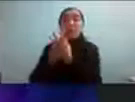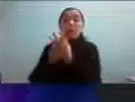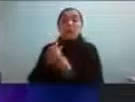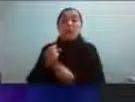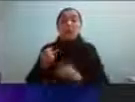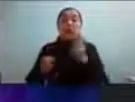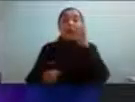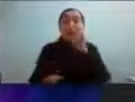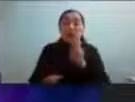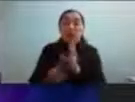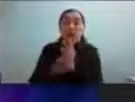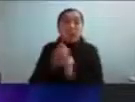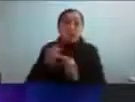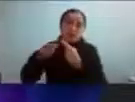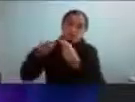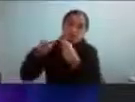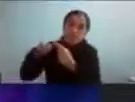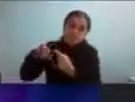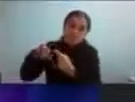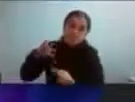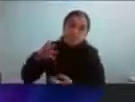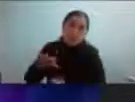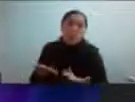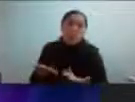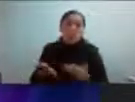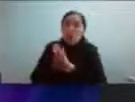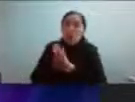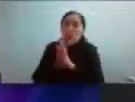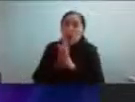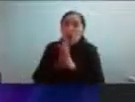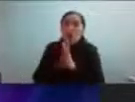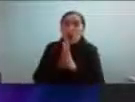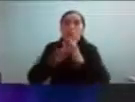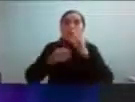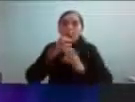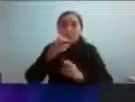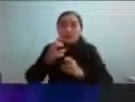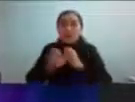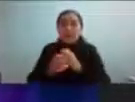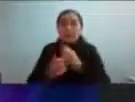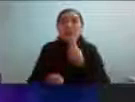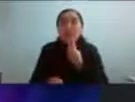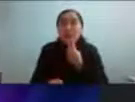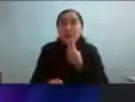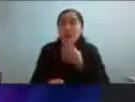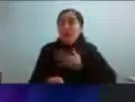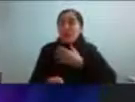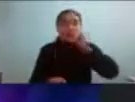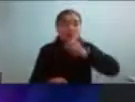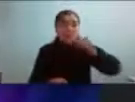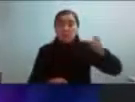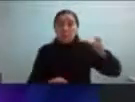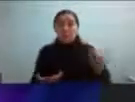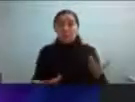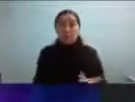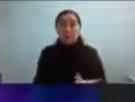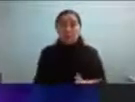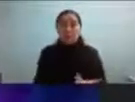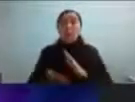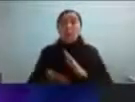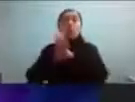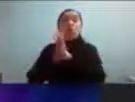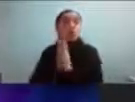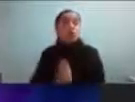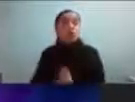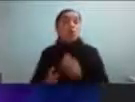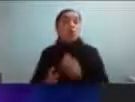tienen que ver con como una persona digamos vive a lo largo de la vida o sea y todo lo que tiene que ver también